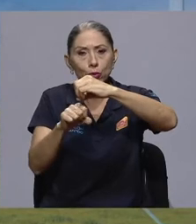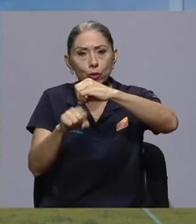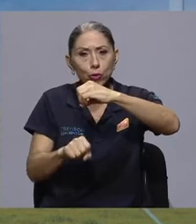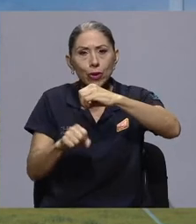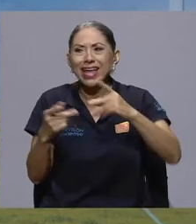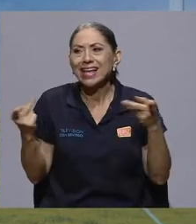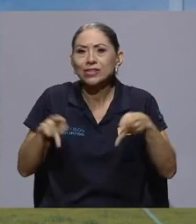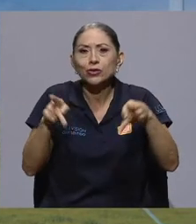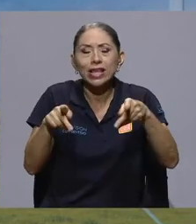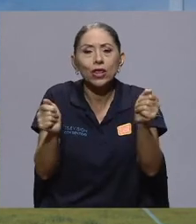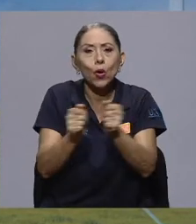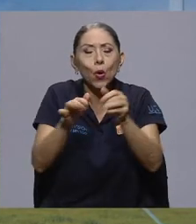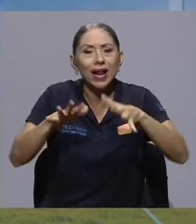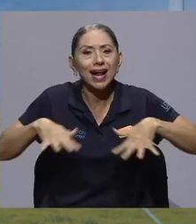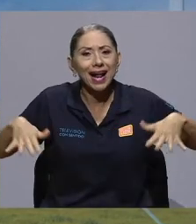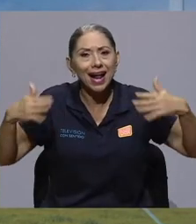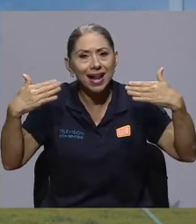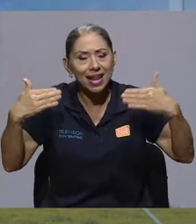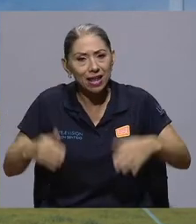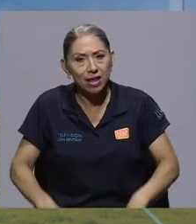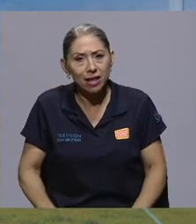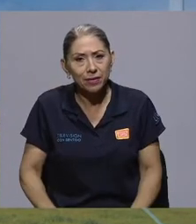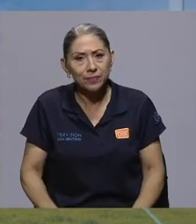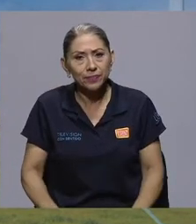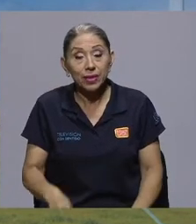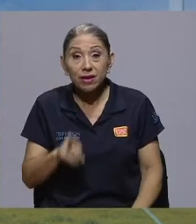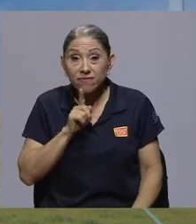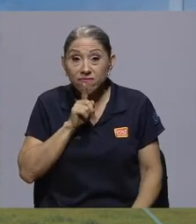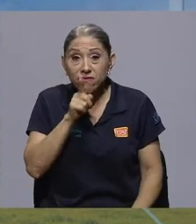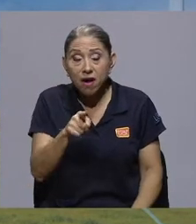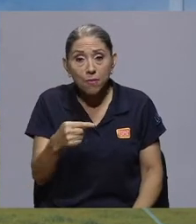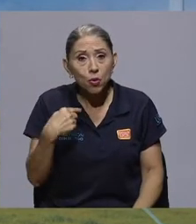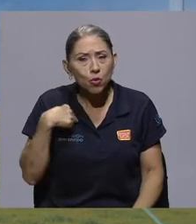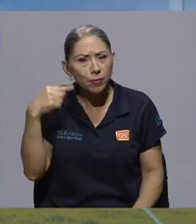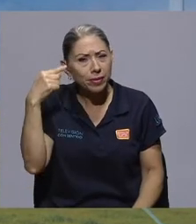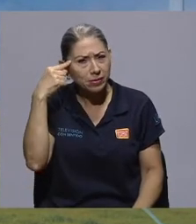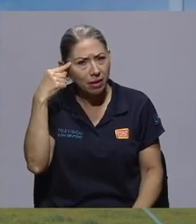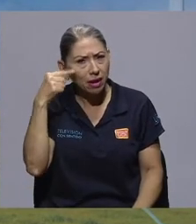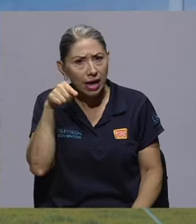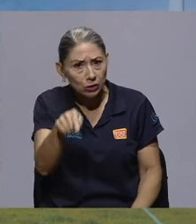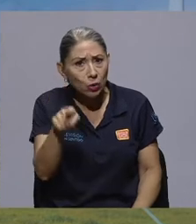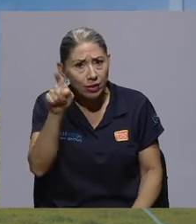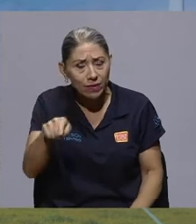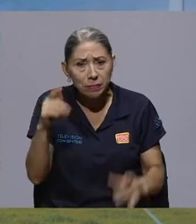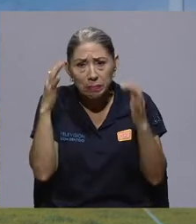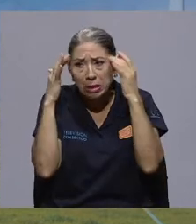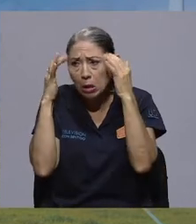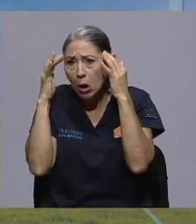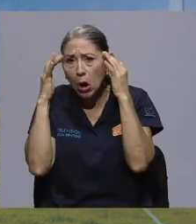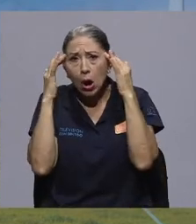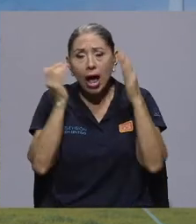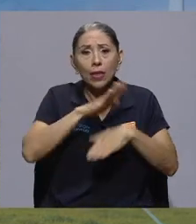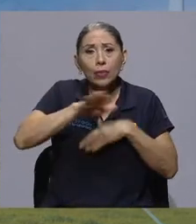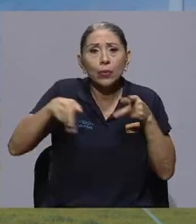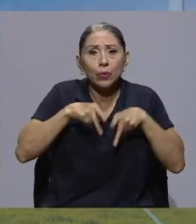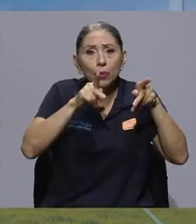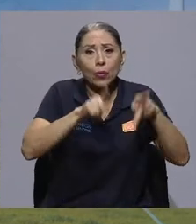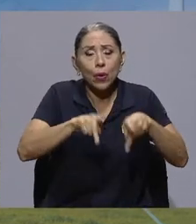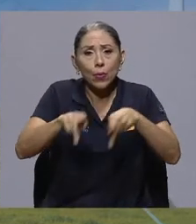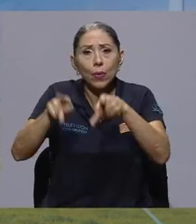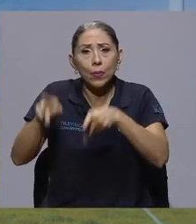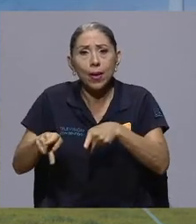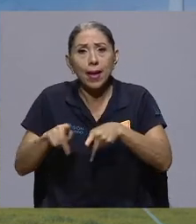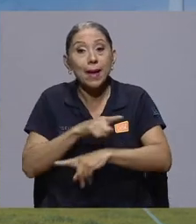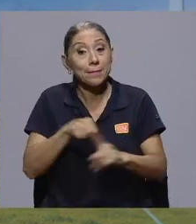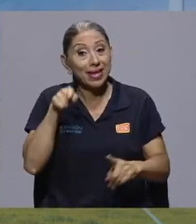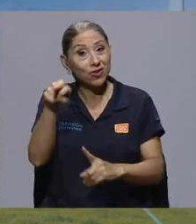realmente es algo que uno pensaría que nos debe preocupar a todos y a todas. Sin embargo, como que ese mensaje cuesta